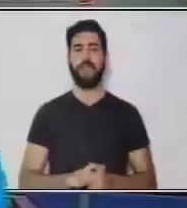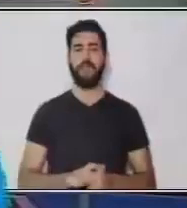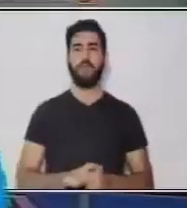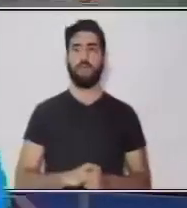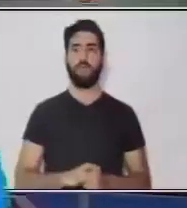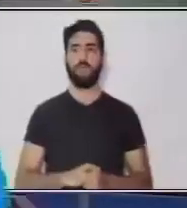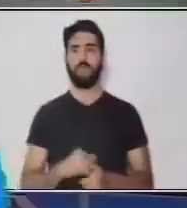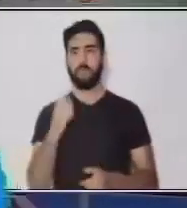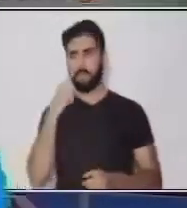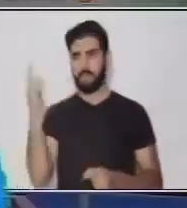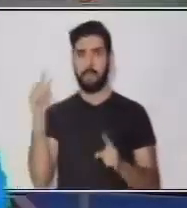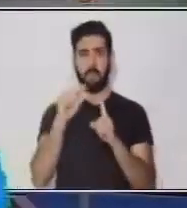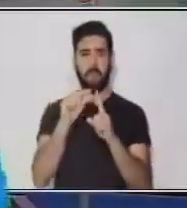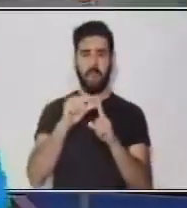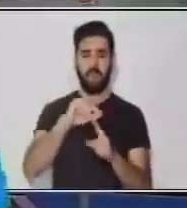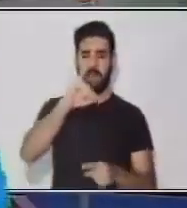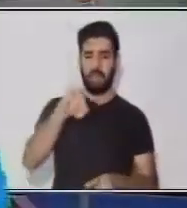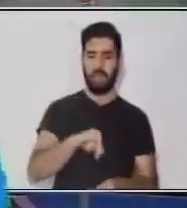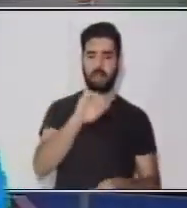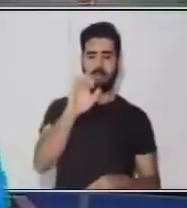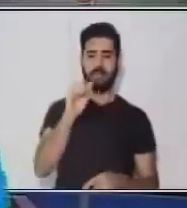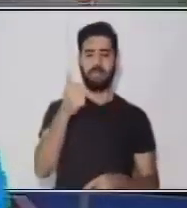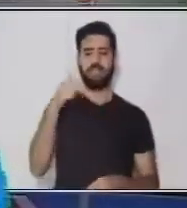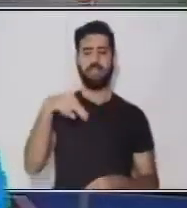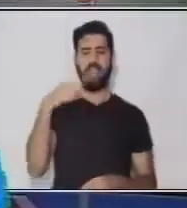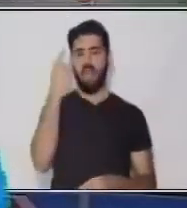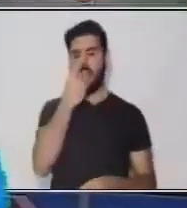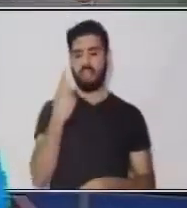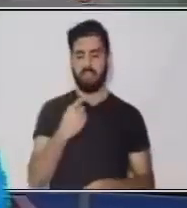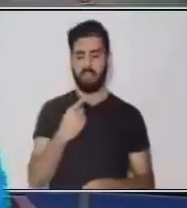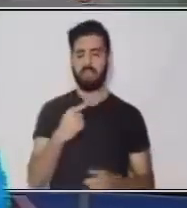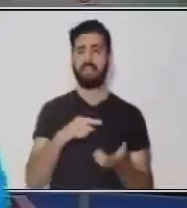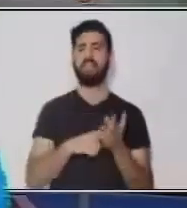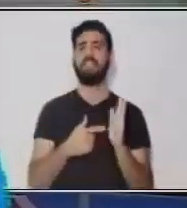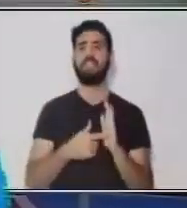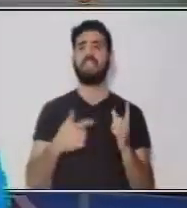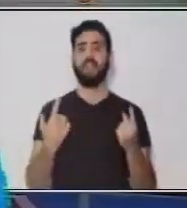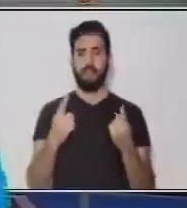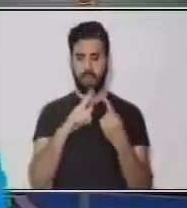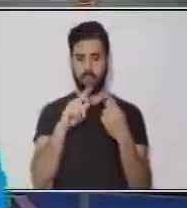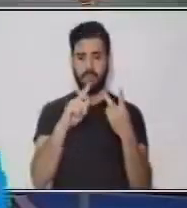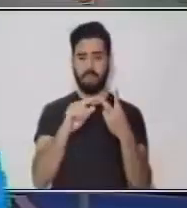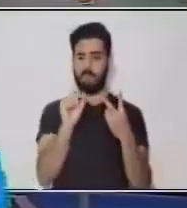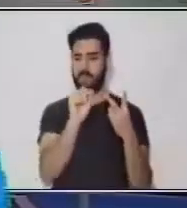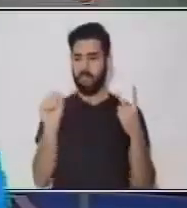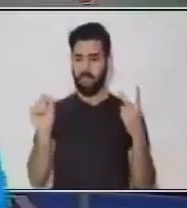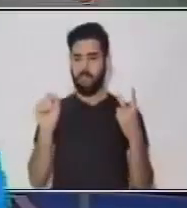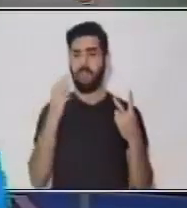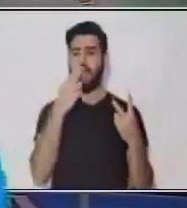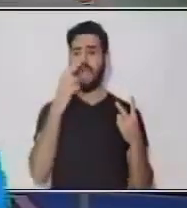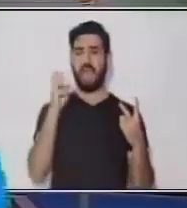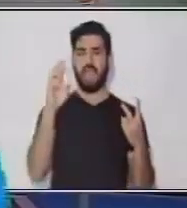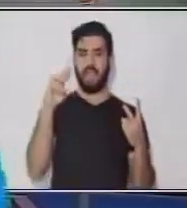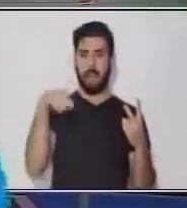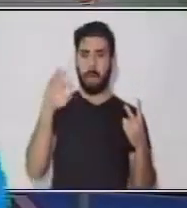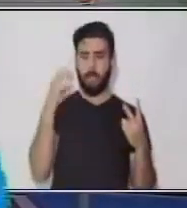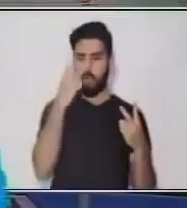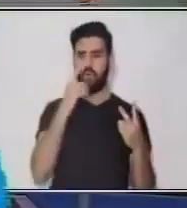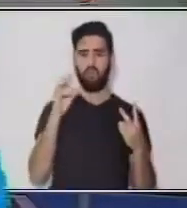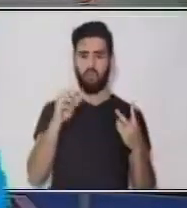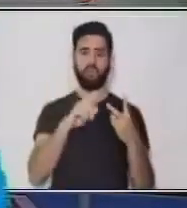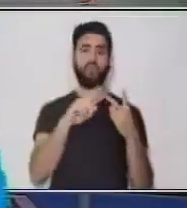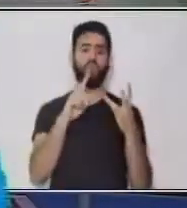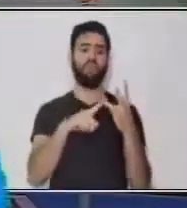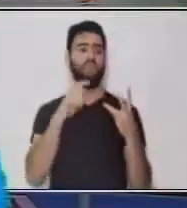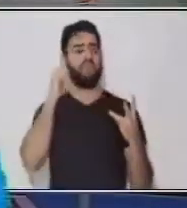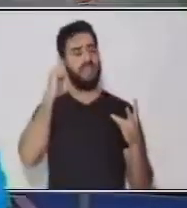es la palabra jeans. También tenemos remarcada la palabra hermoso, gafas y chancletas.